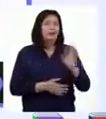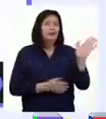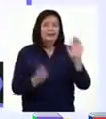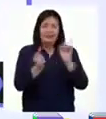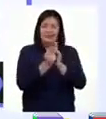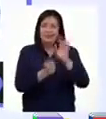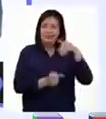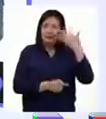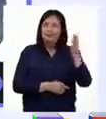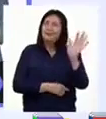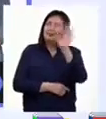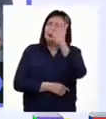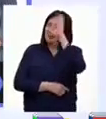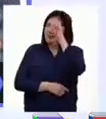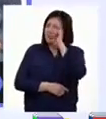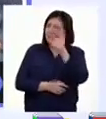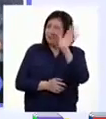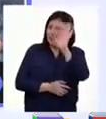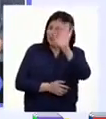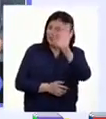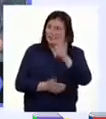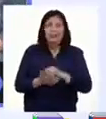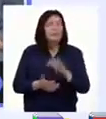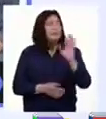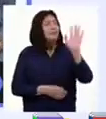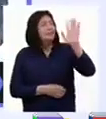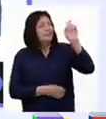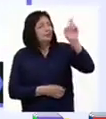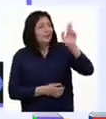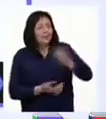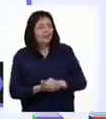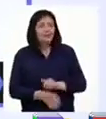Hasta pronto. Nos vemos, chicas y chicos. Chao, profesora.